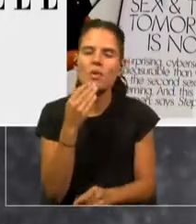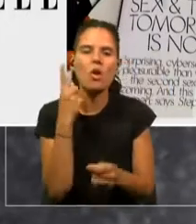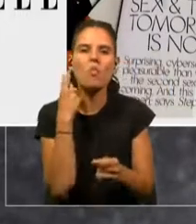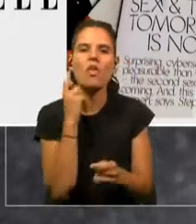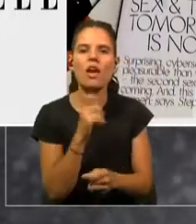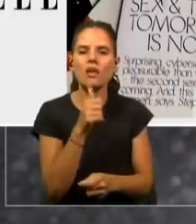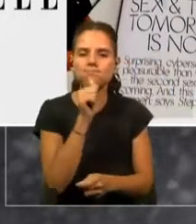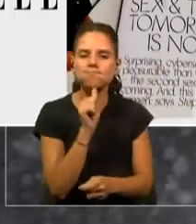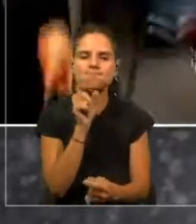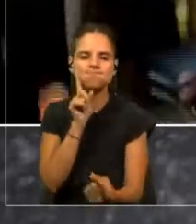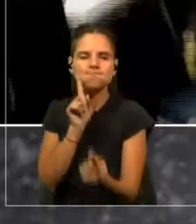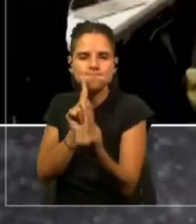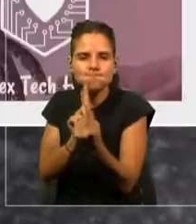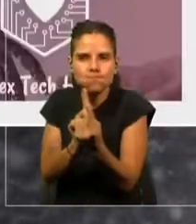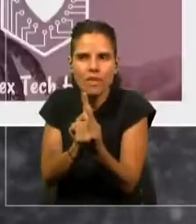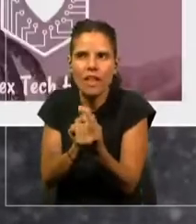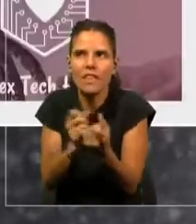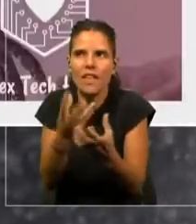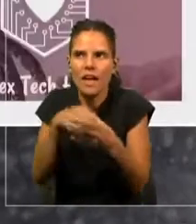de intimidad en una relación?